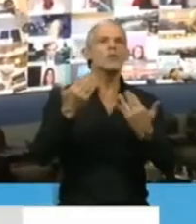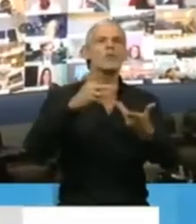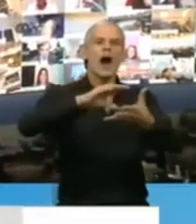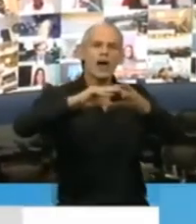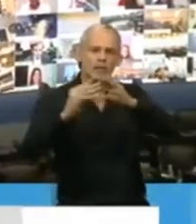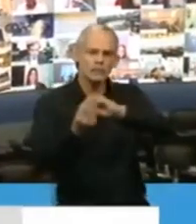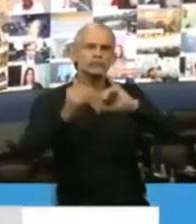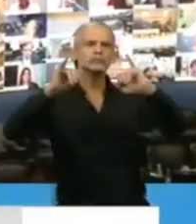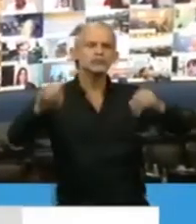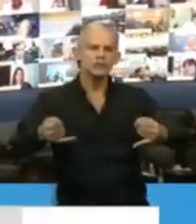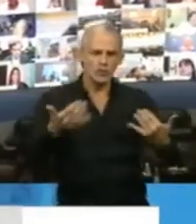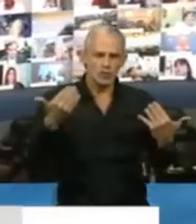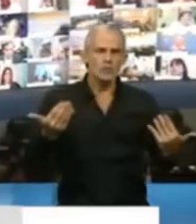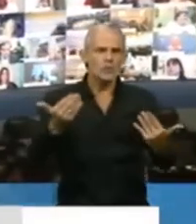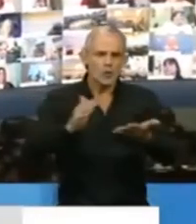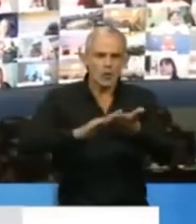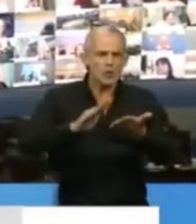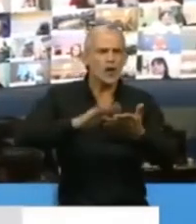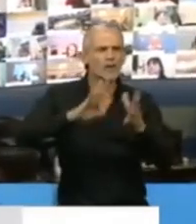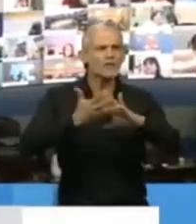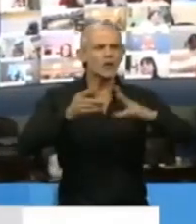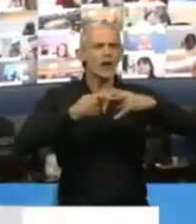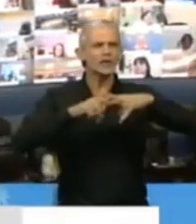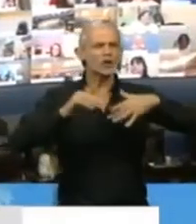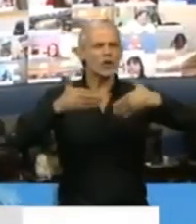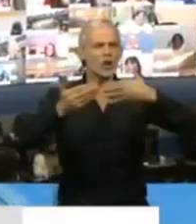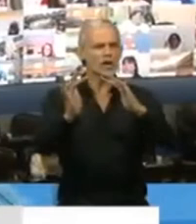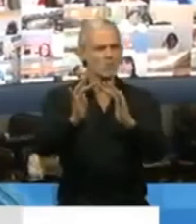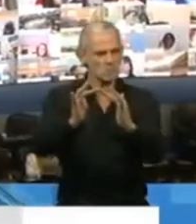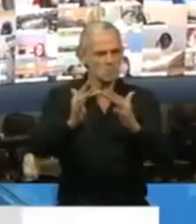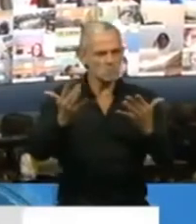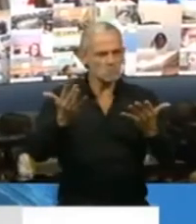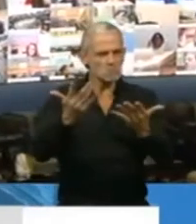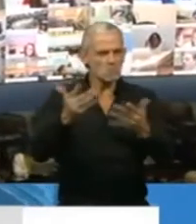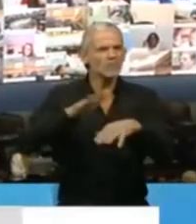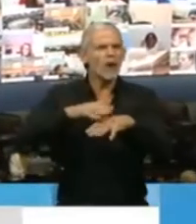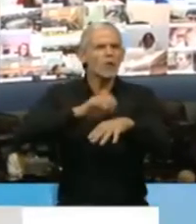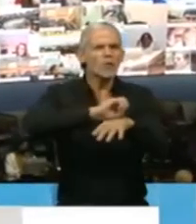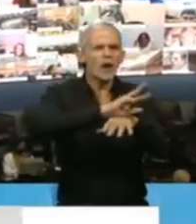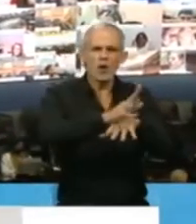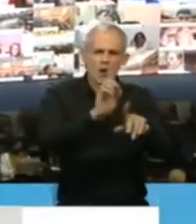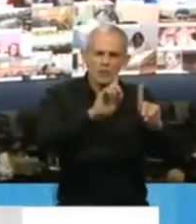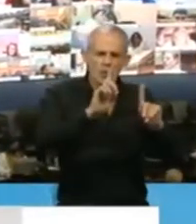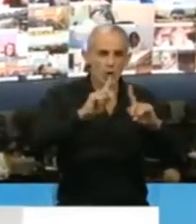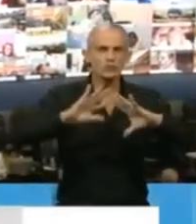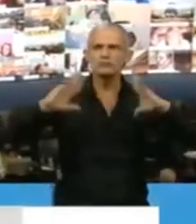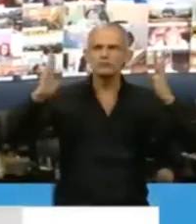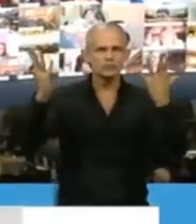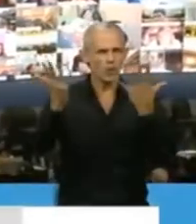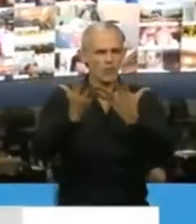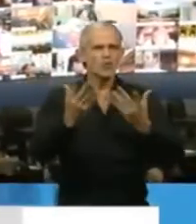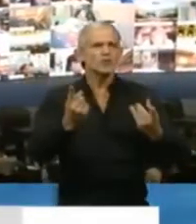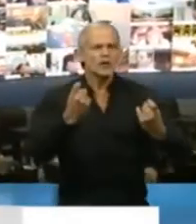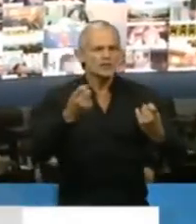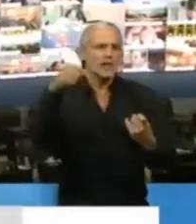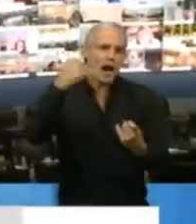a las nuevas condiciones que no solo la pandemia, sino el mundo requiere